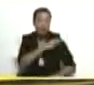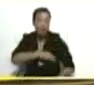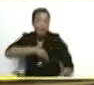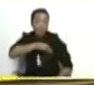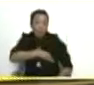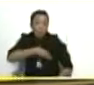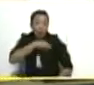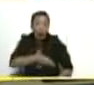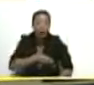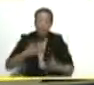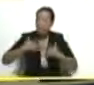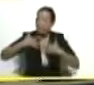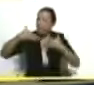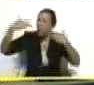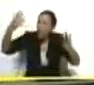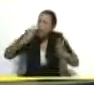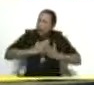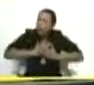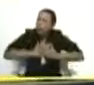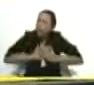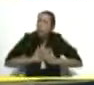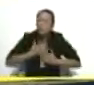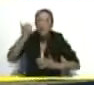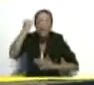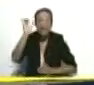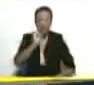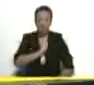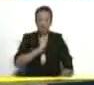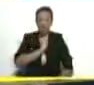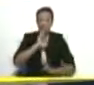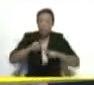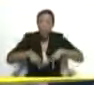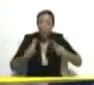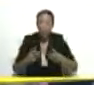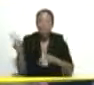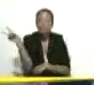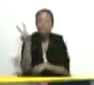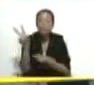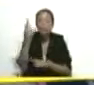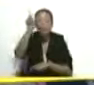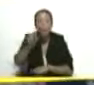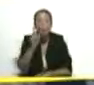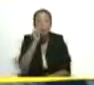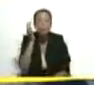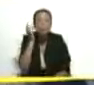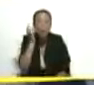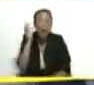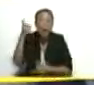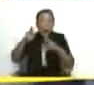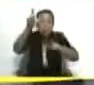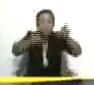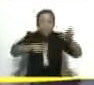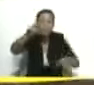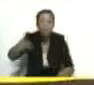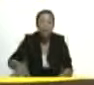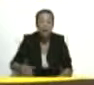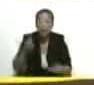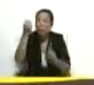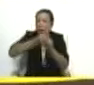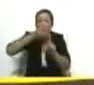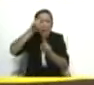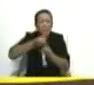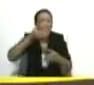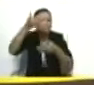En una lucha